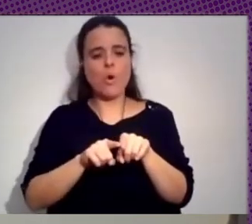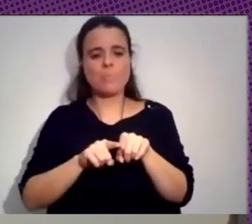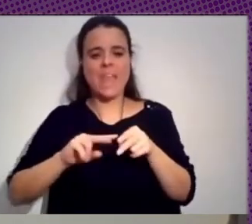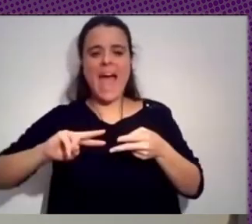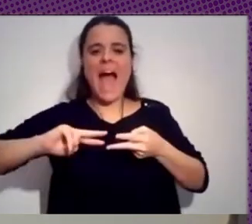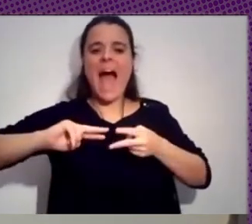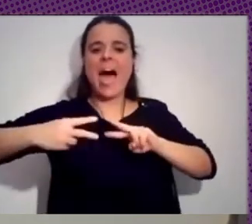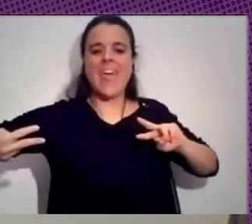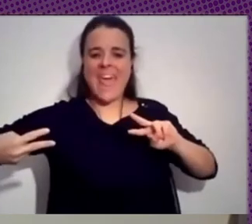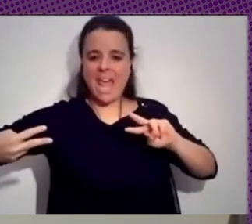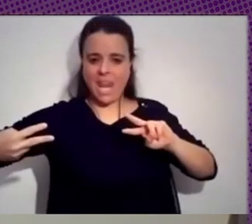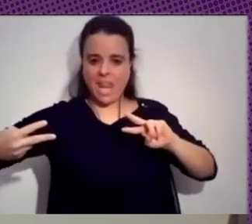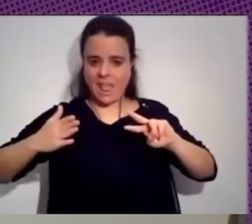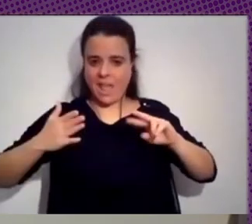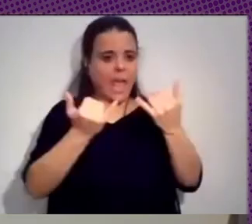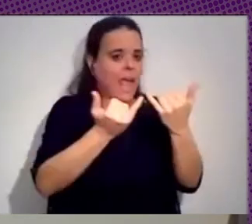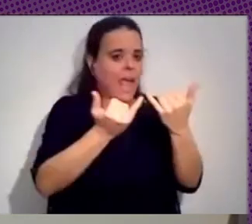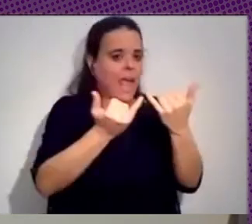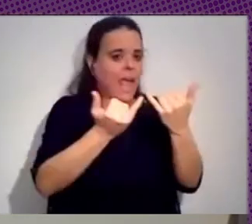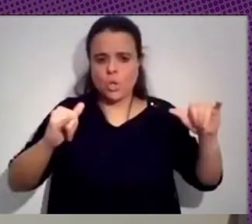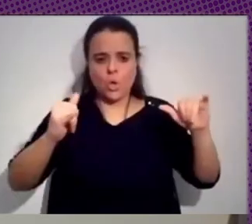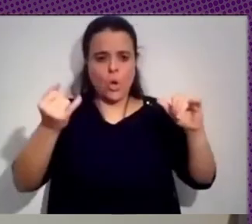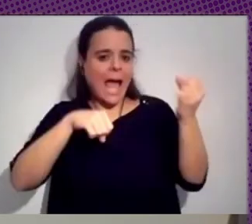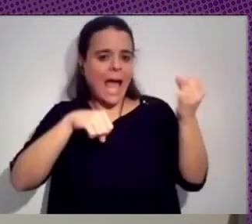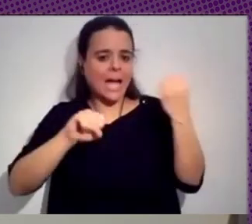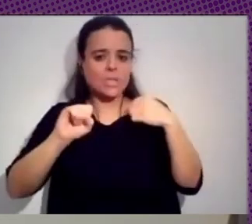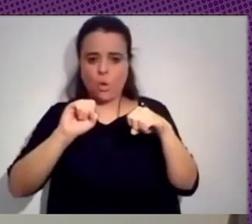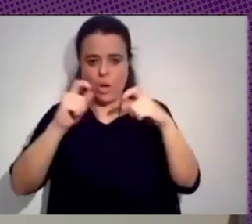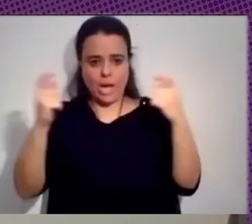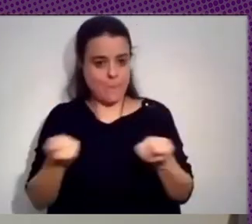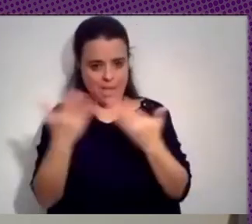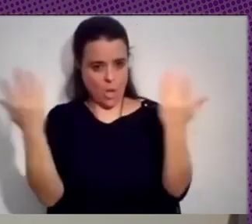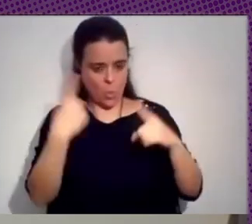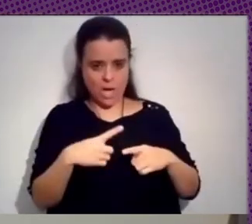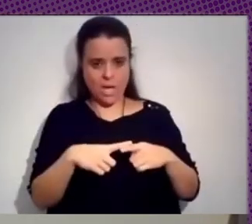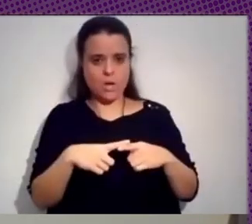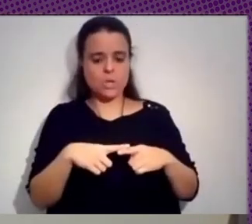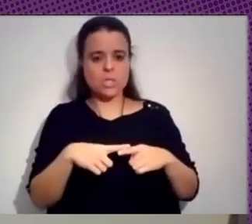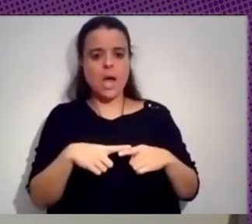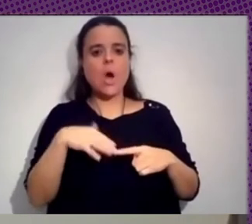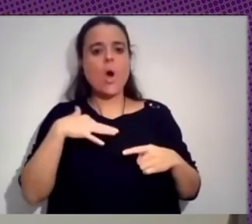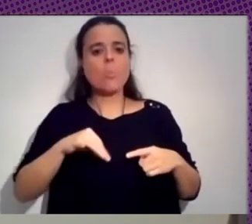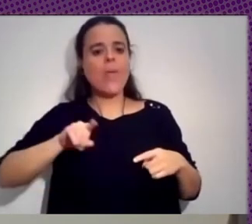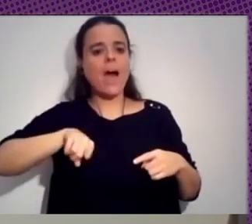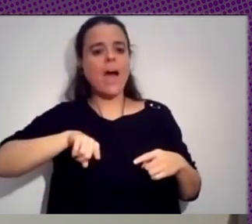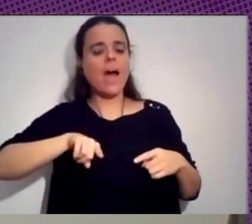una campaña, un actor, etcétera, lo que sea que uno esté identificando. Uno pueda identificar de qué manera hace